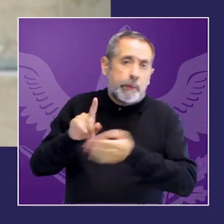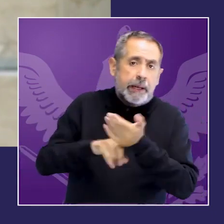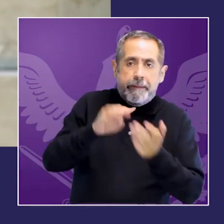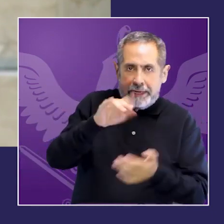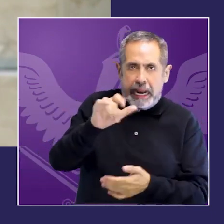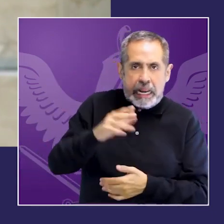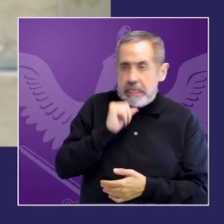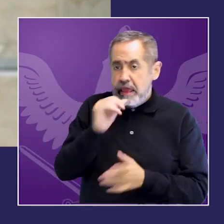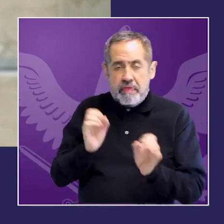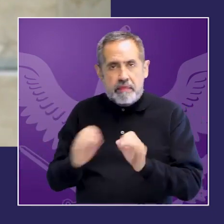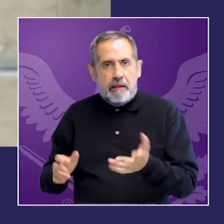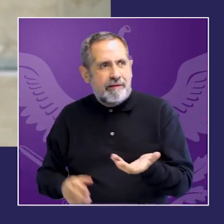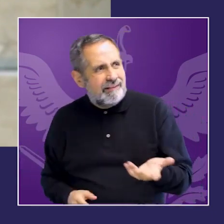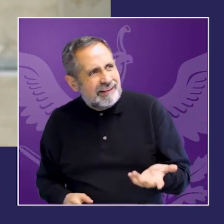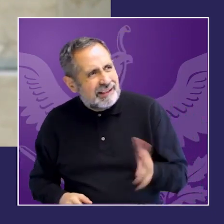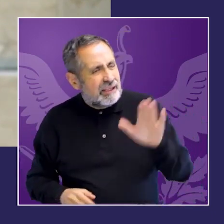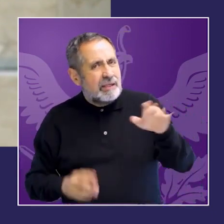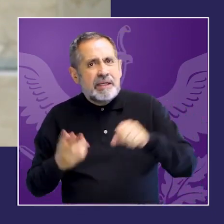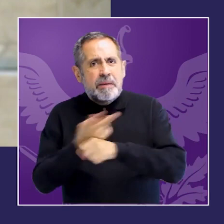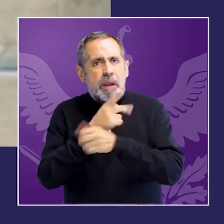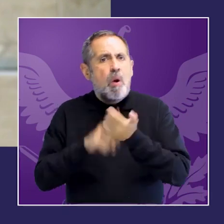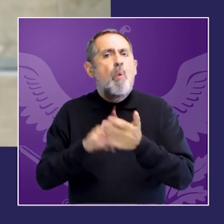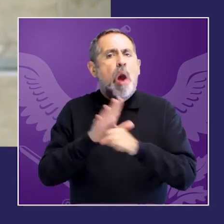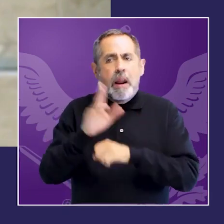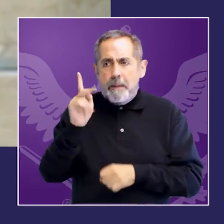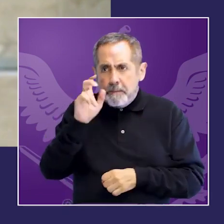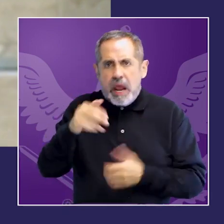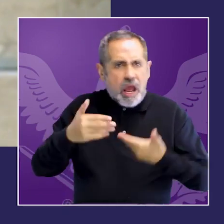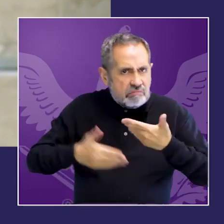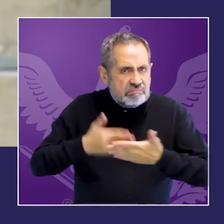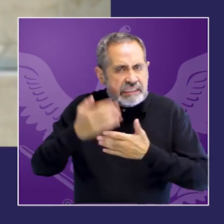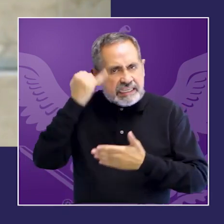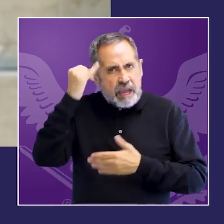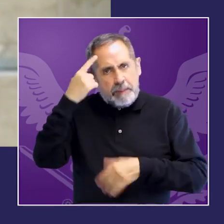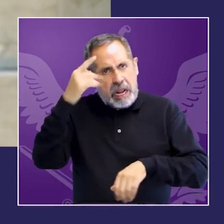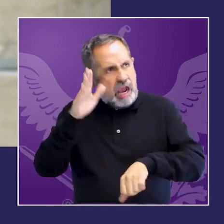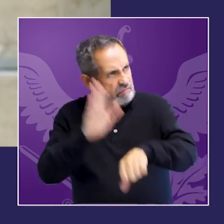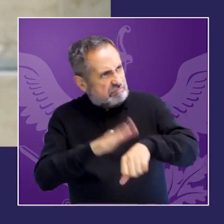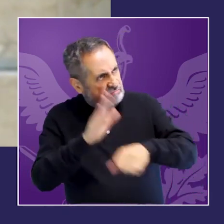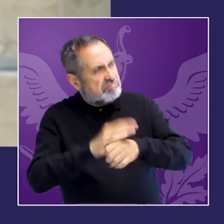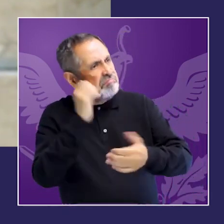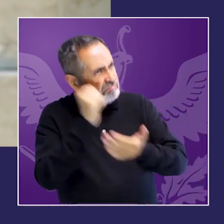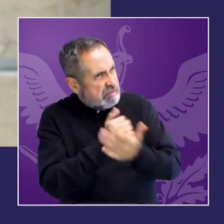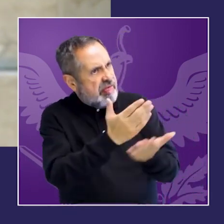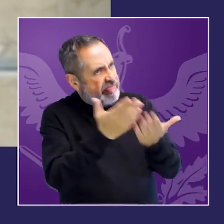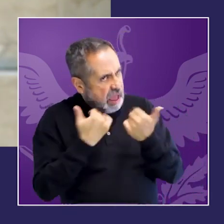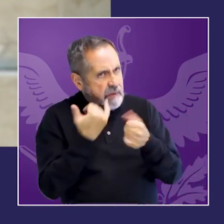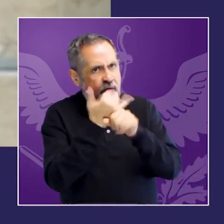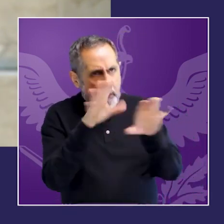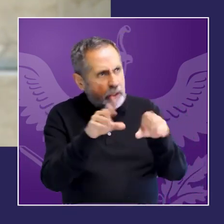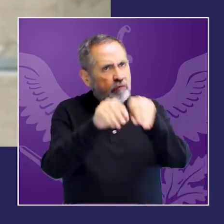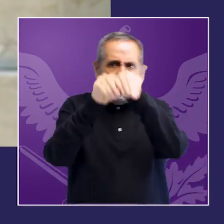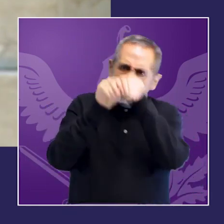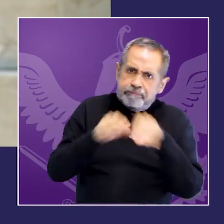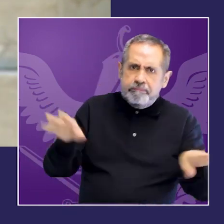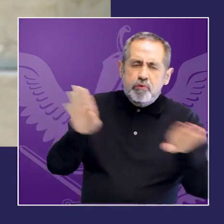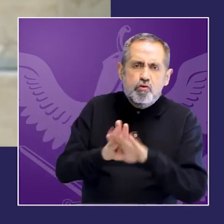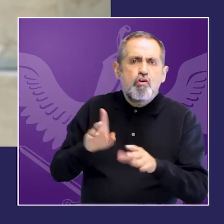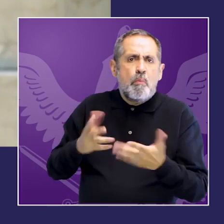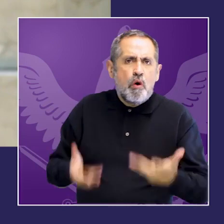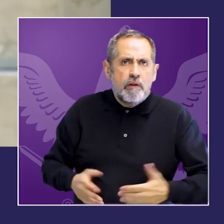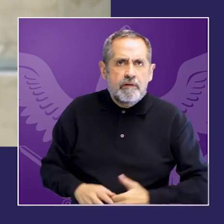entonces preguntaba acerca de qué estrategias se pueden dar para la exigibilidad de esa del cumplimiento de esa norma